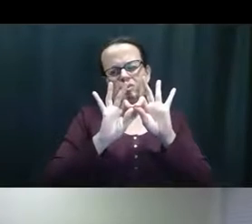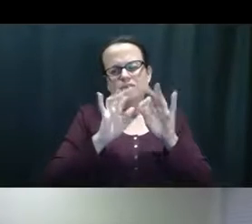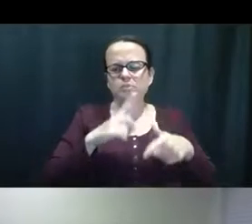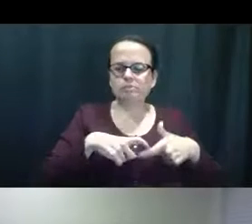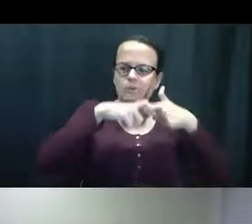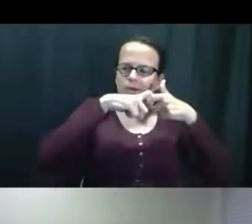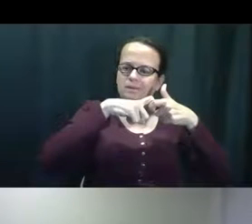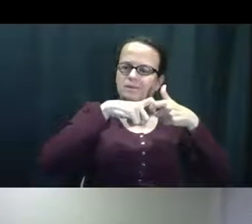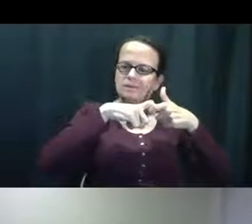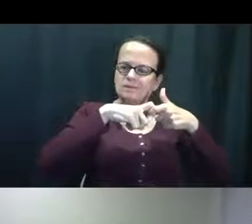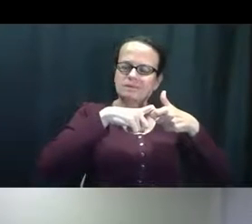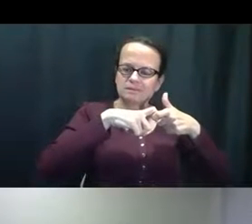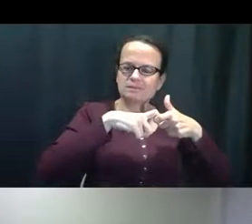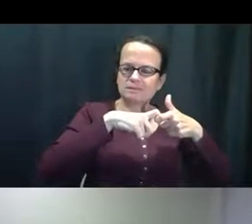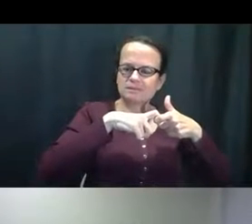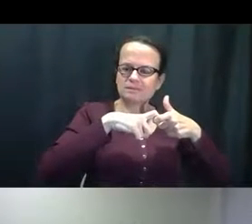Eh.